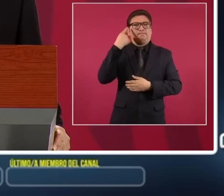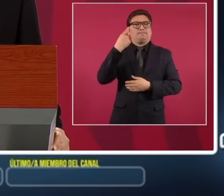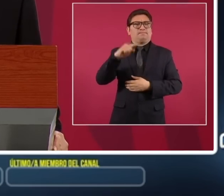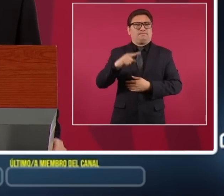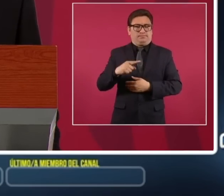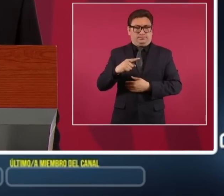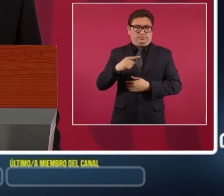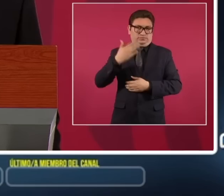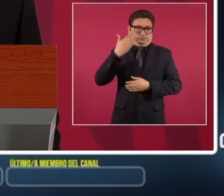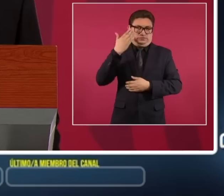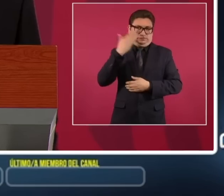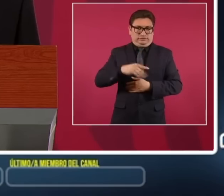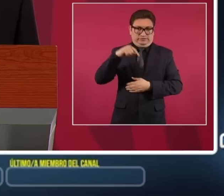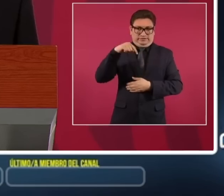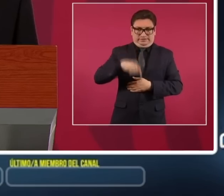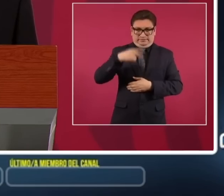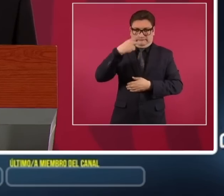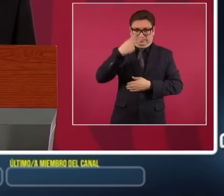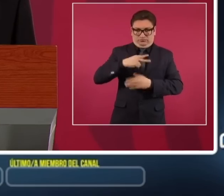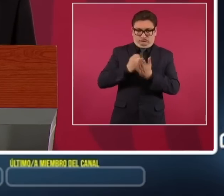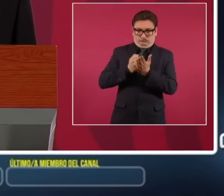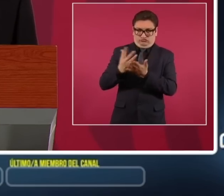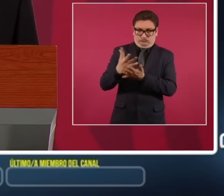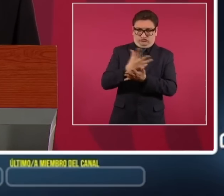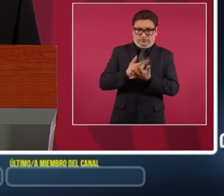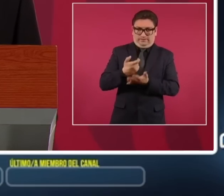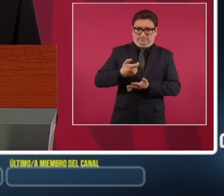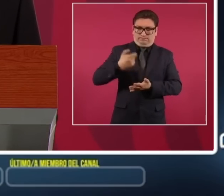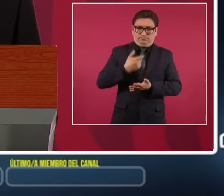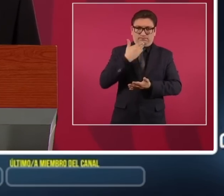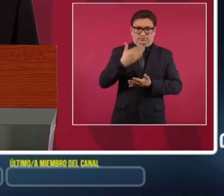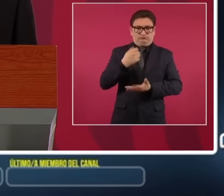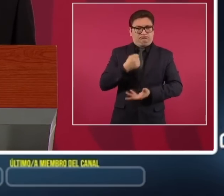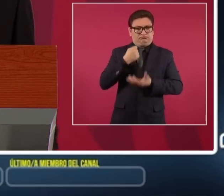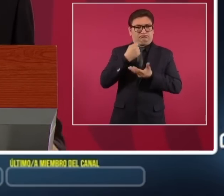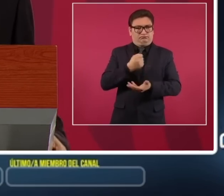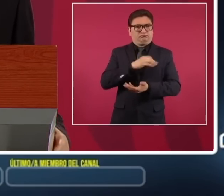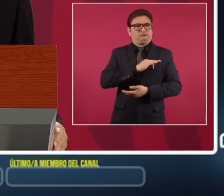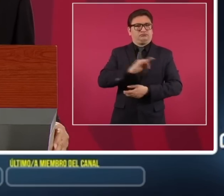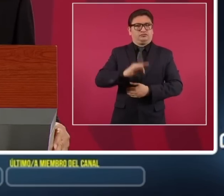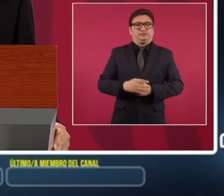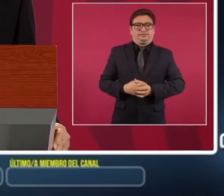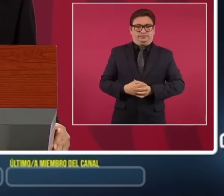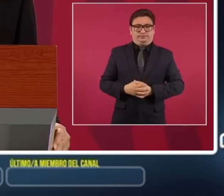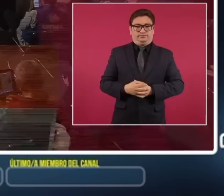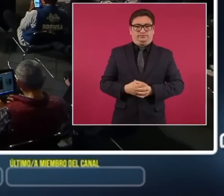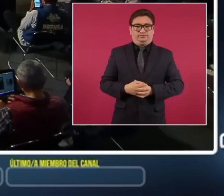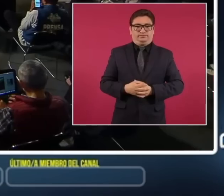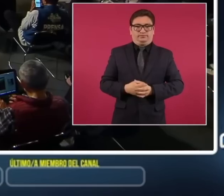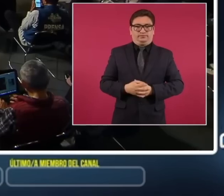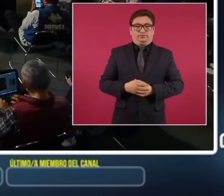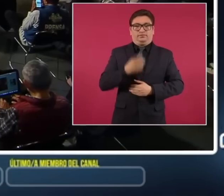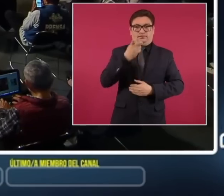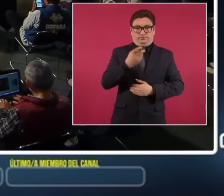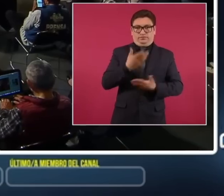la hacienda pública, para tener presupuesto. De modo que vamos a darle la